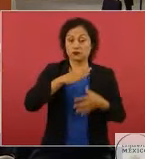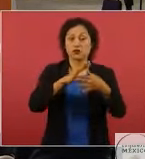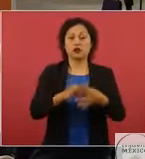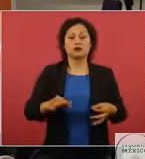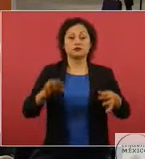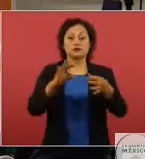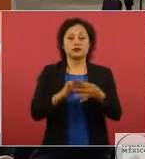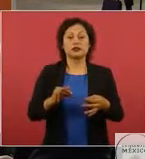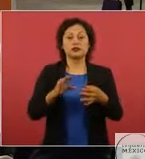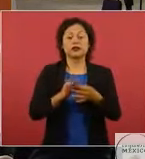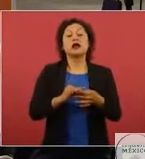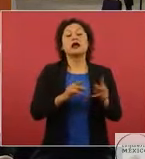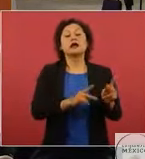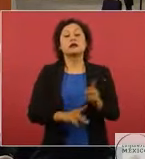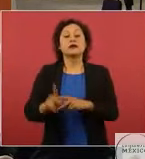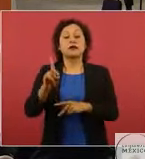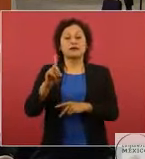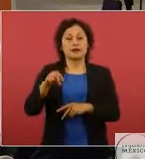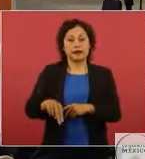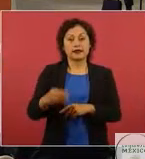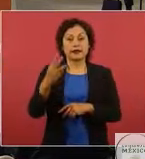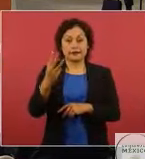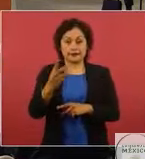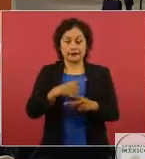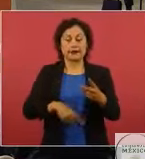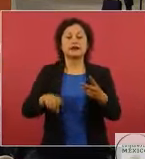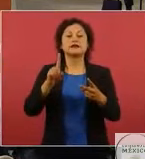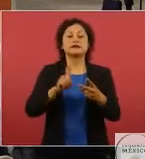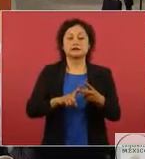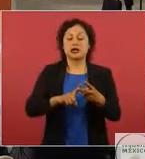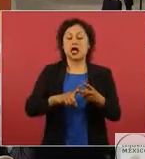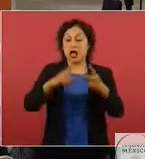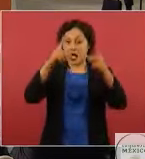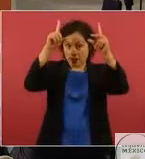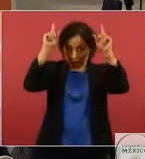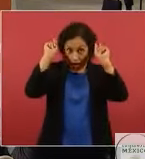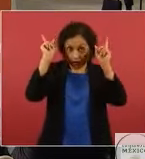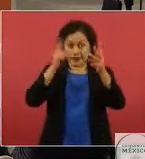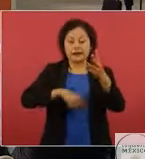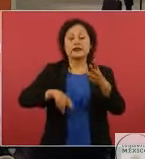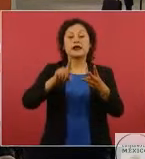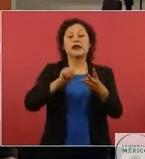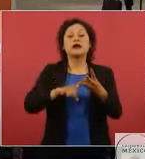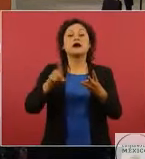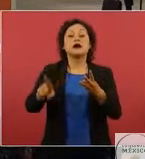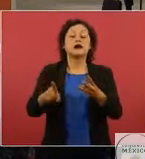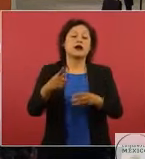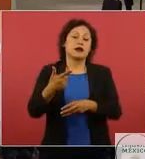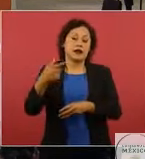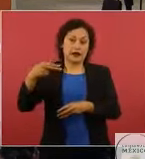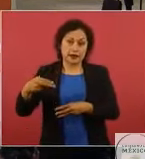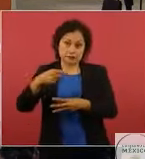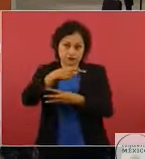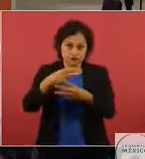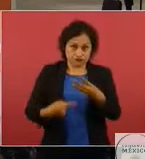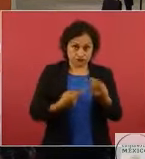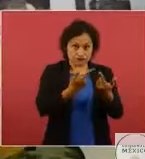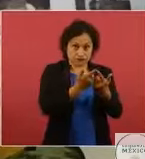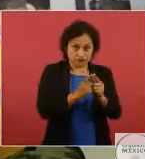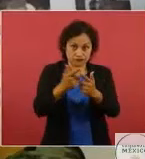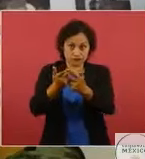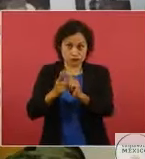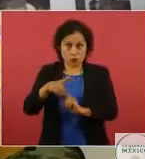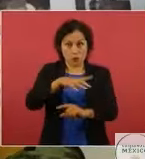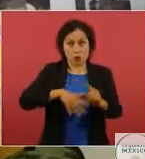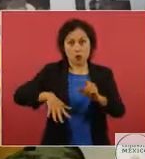aplicación del plan DN-13E, del plan marina y el plan de la Guardia Nacional se está ejecutando